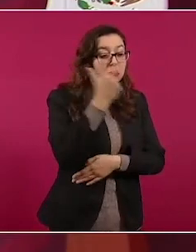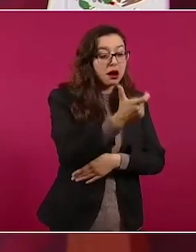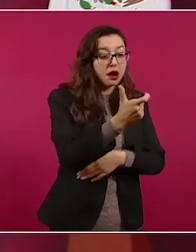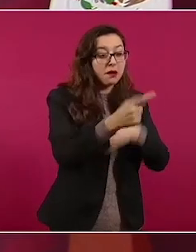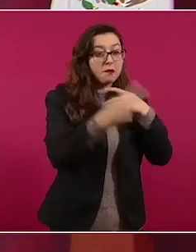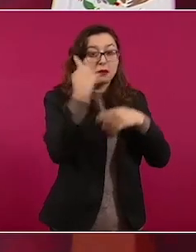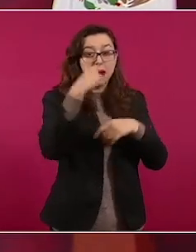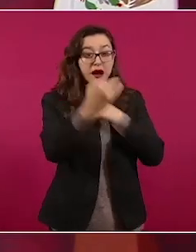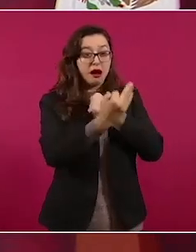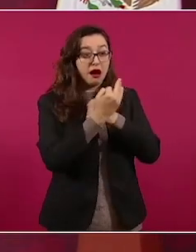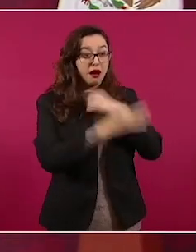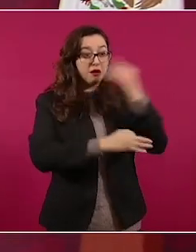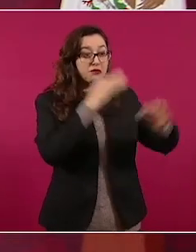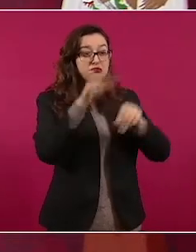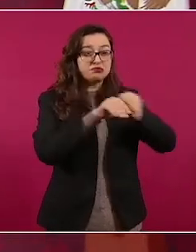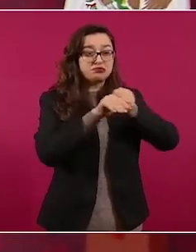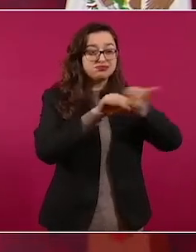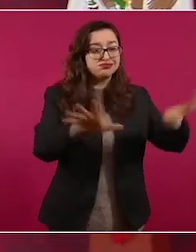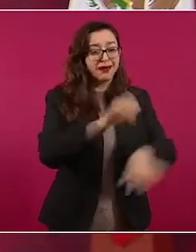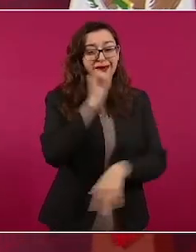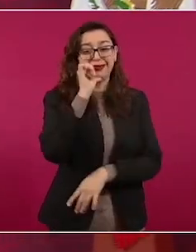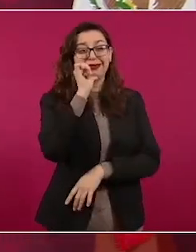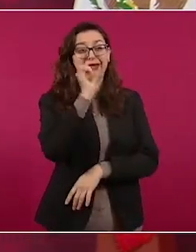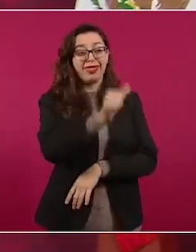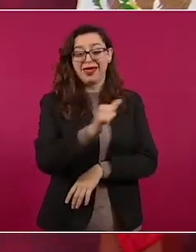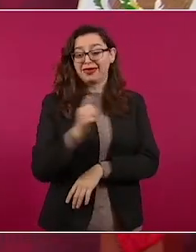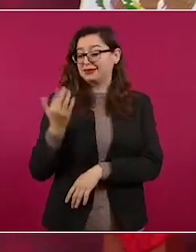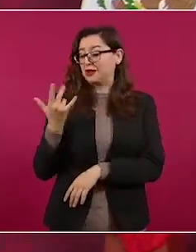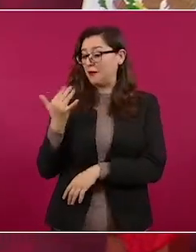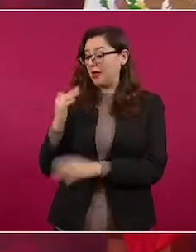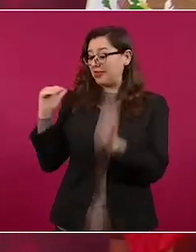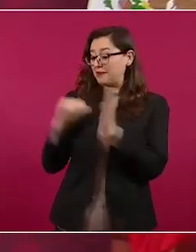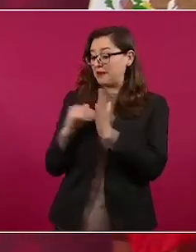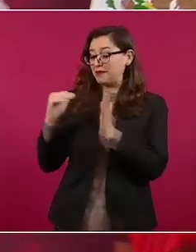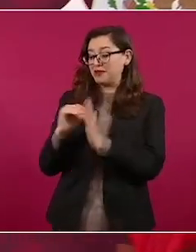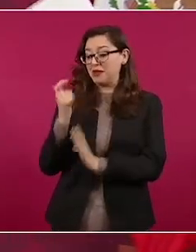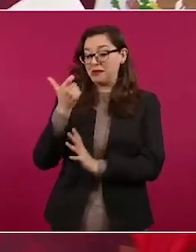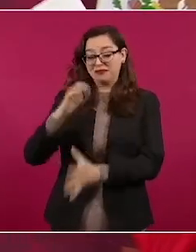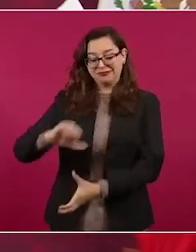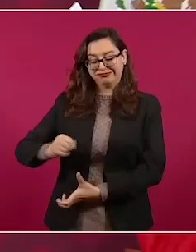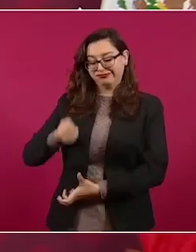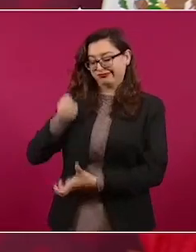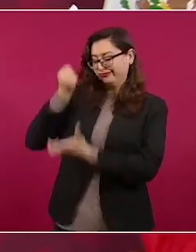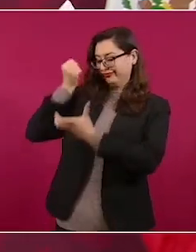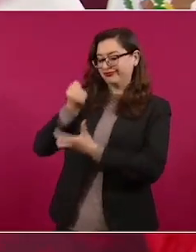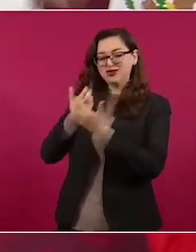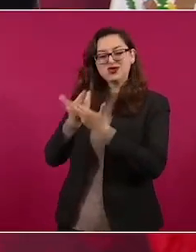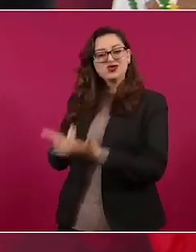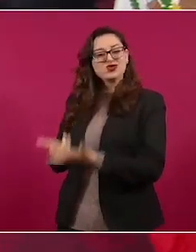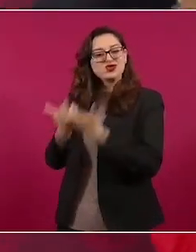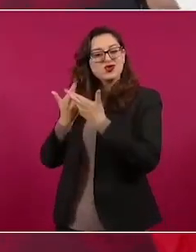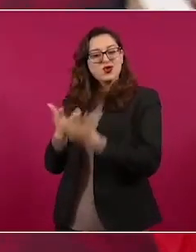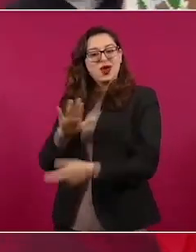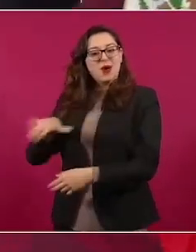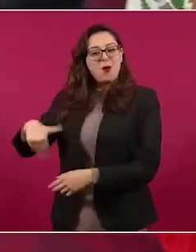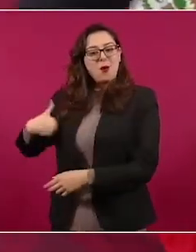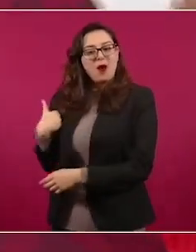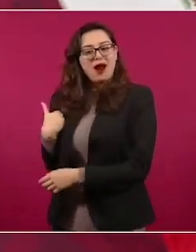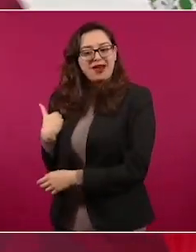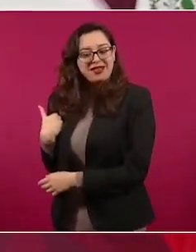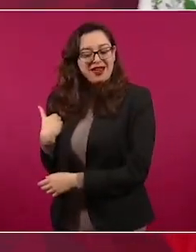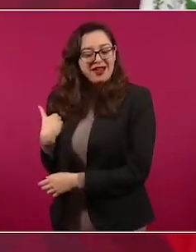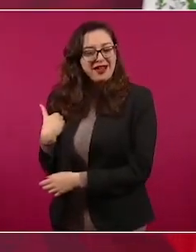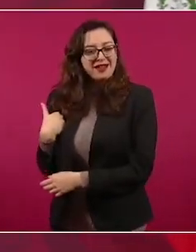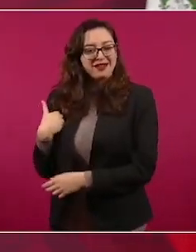la marcha es para decir que